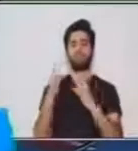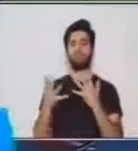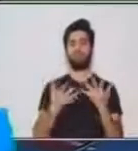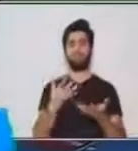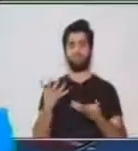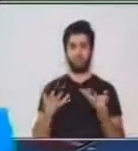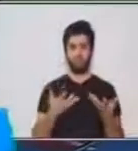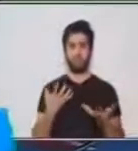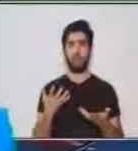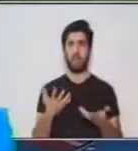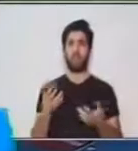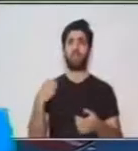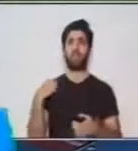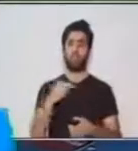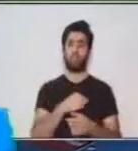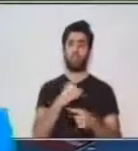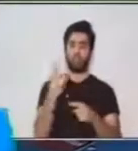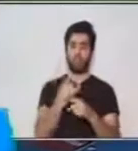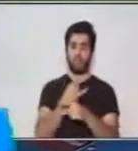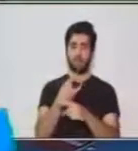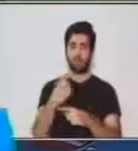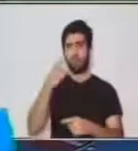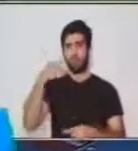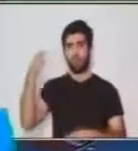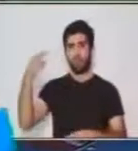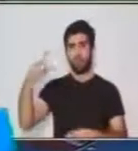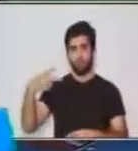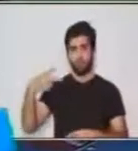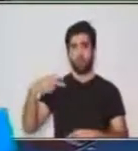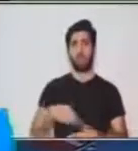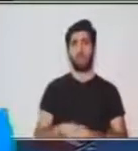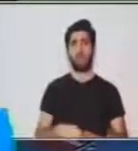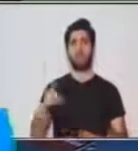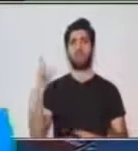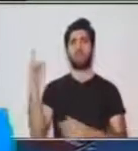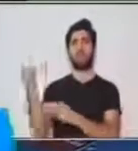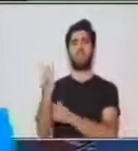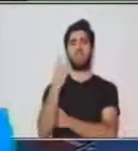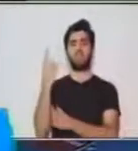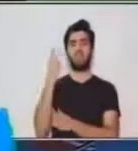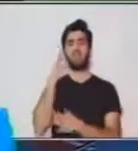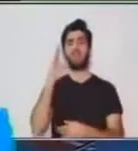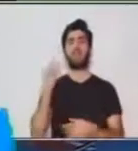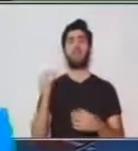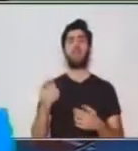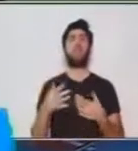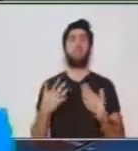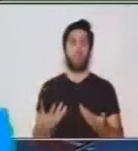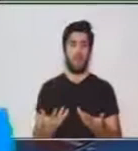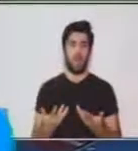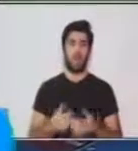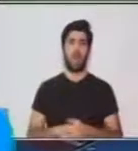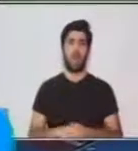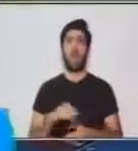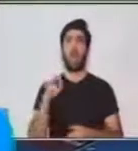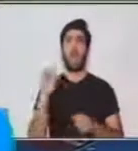dos elementos. ¿Por qué es importante saber esto? Porque muchas veces